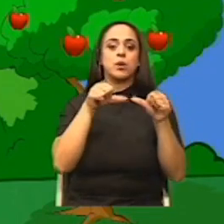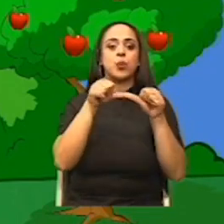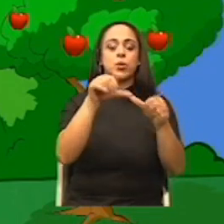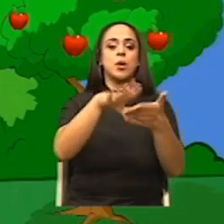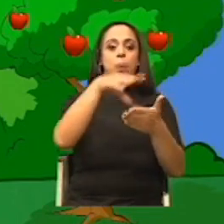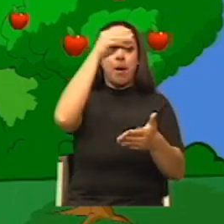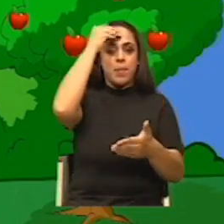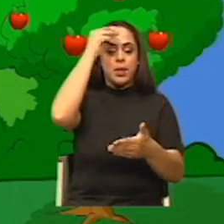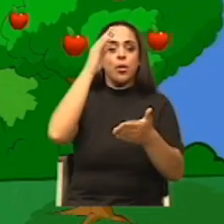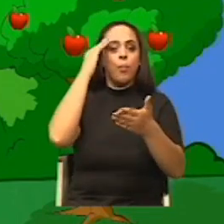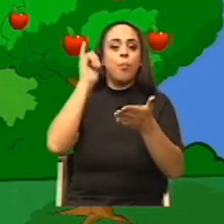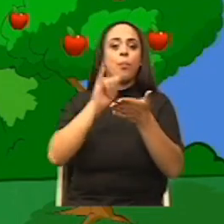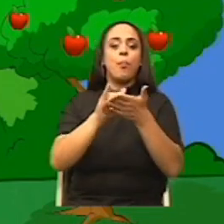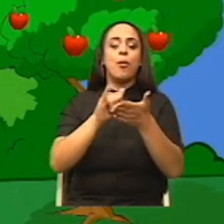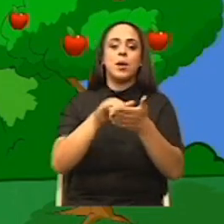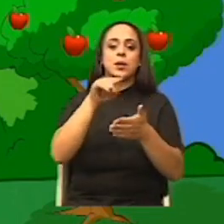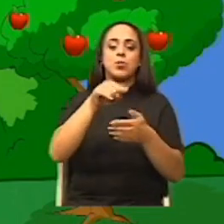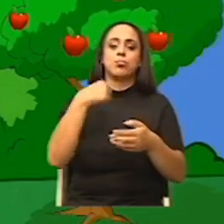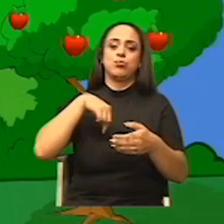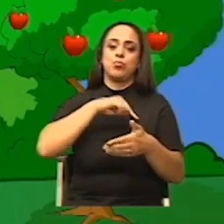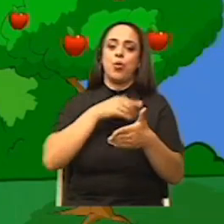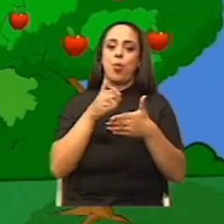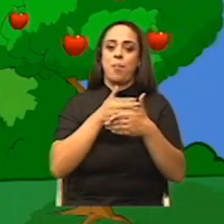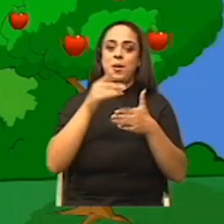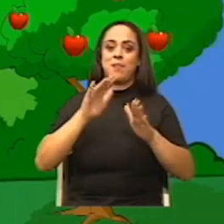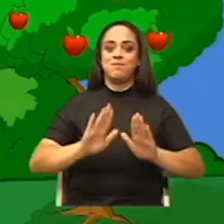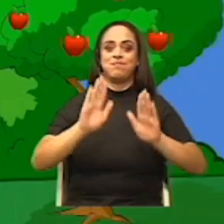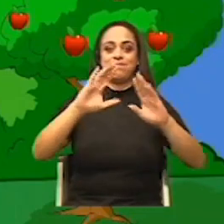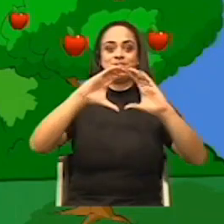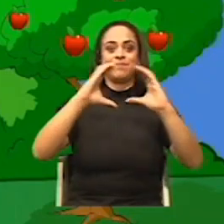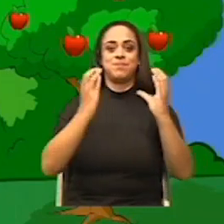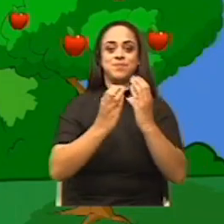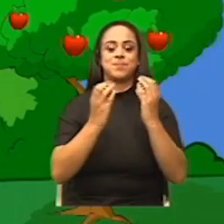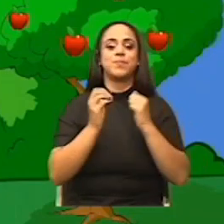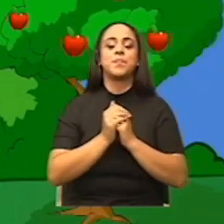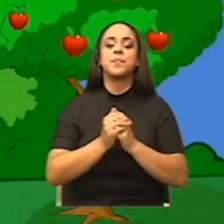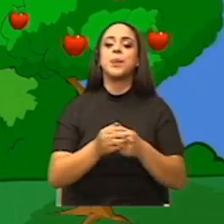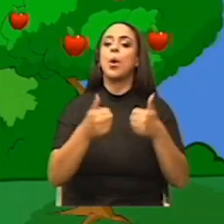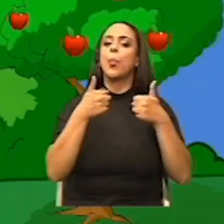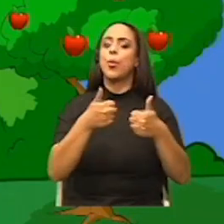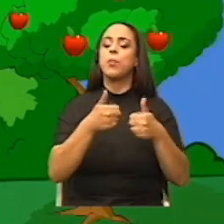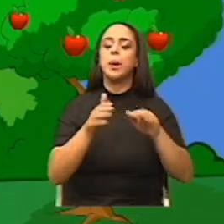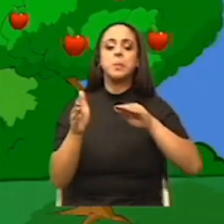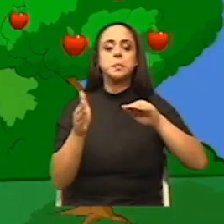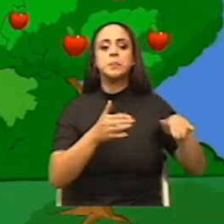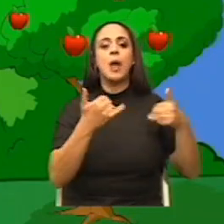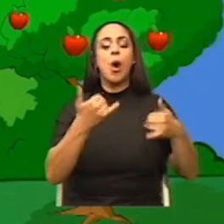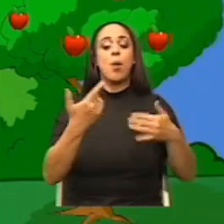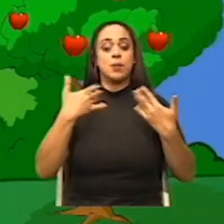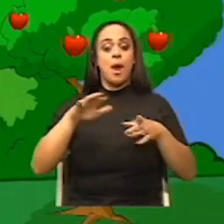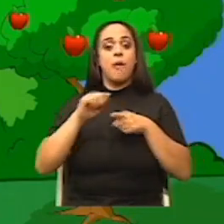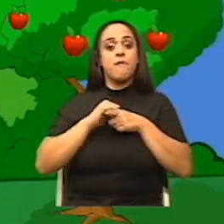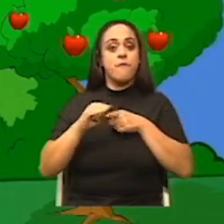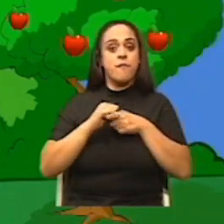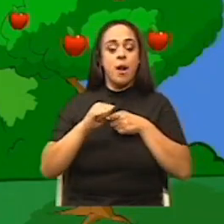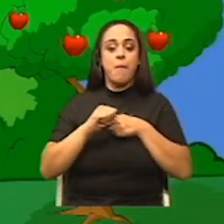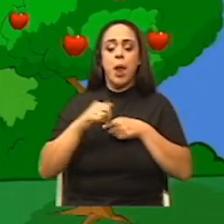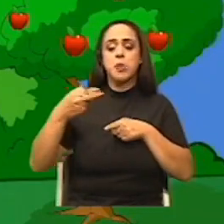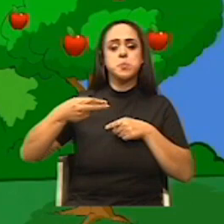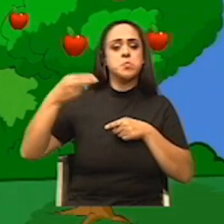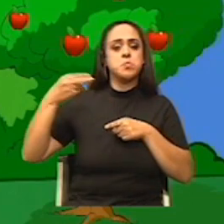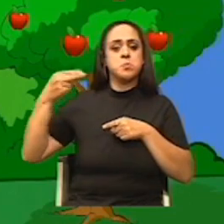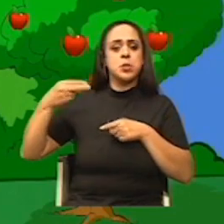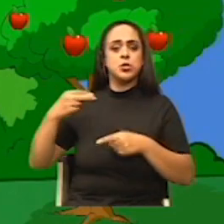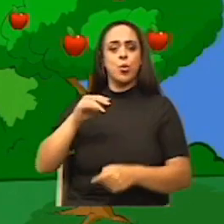compartiendo esta maravillosa clase. Muy bien, ahora sí, como ya hicimos un repaso por la historia de Isaac